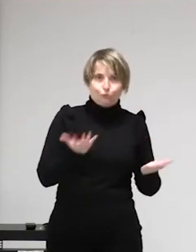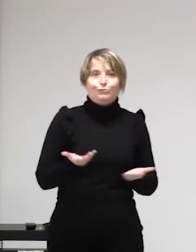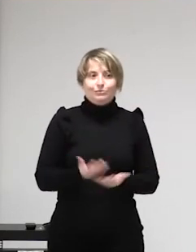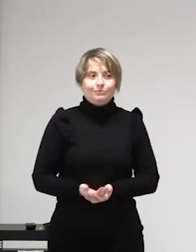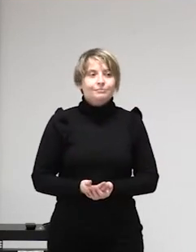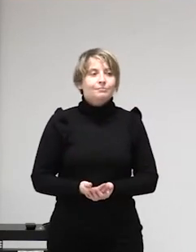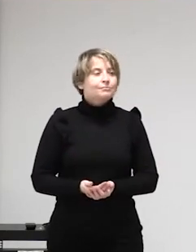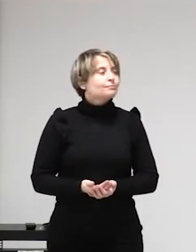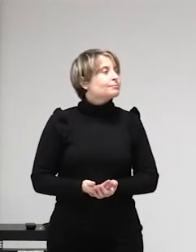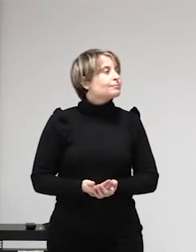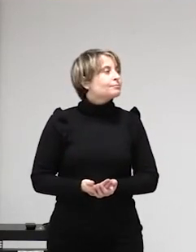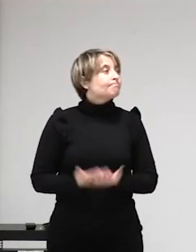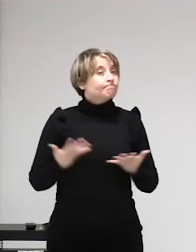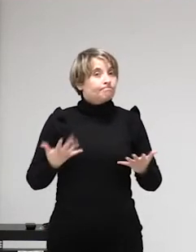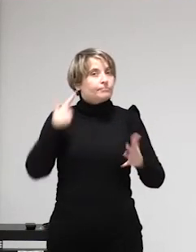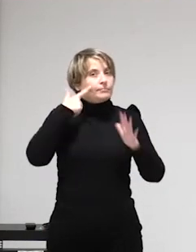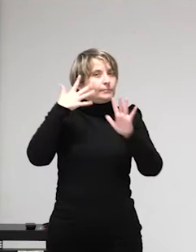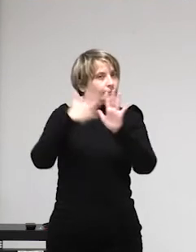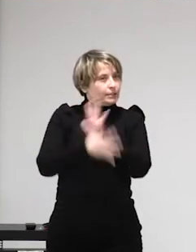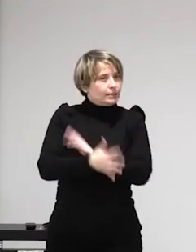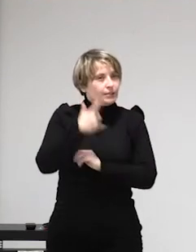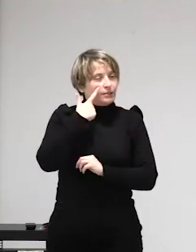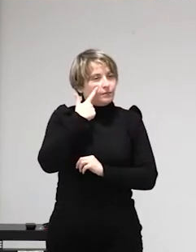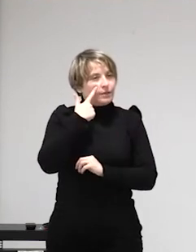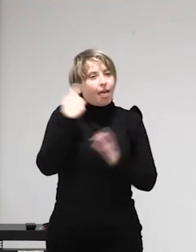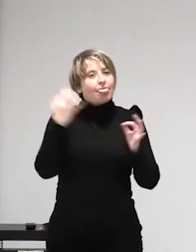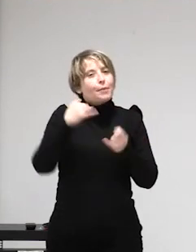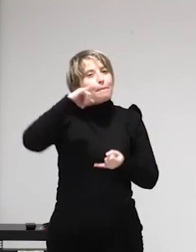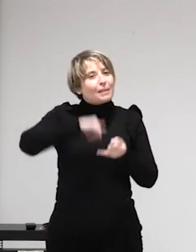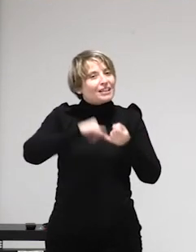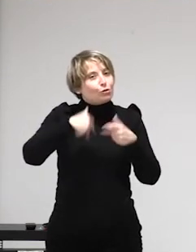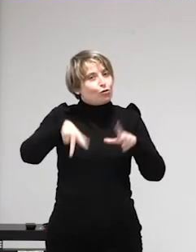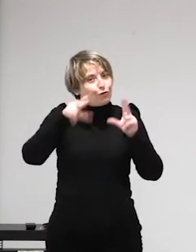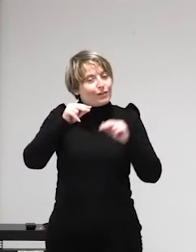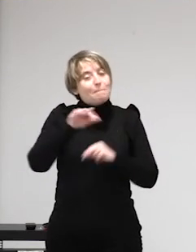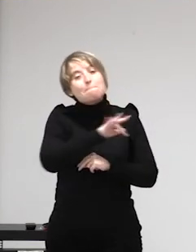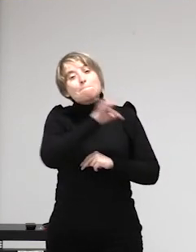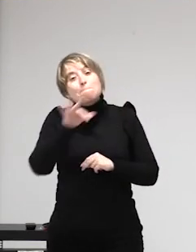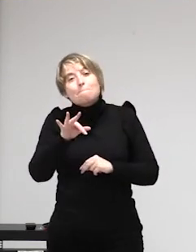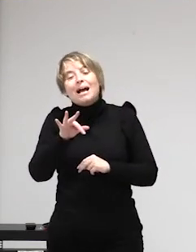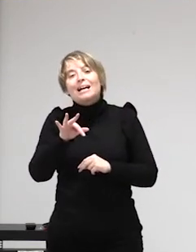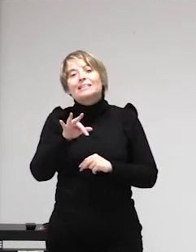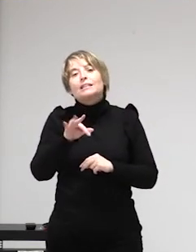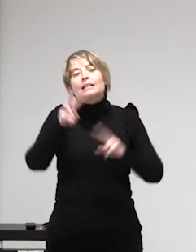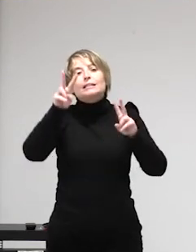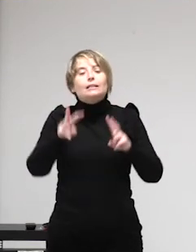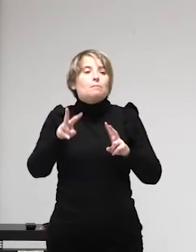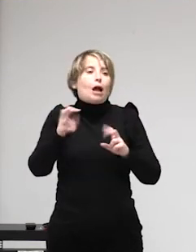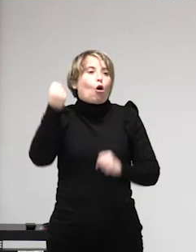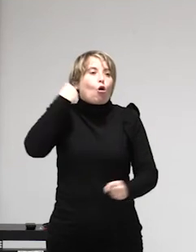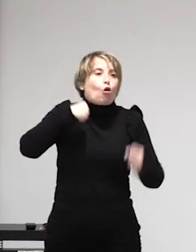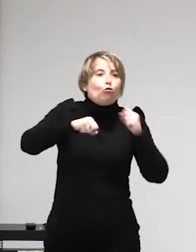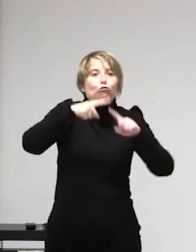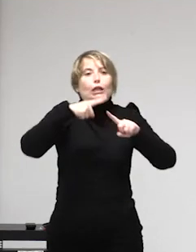4,8 están en la prostitución bueno perdón en la explotación sexual forzosa al mismo tiempo que hay